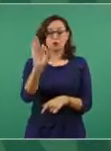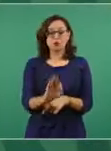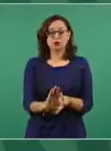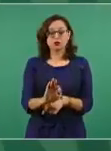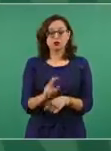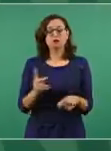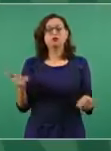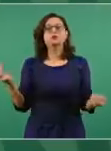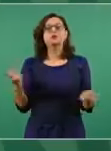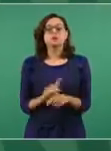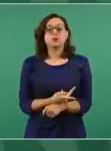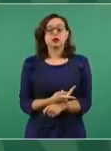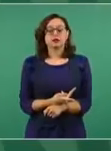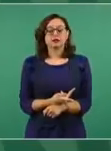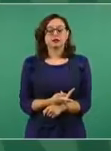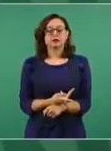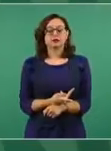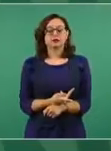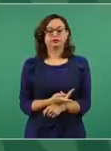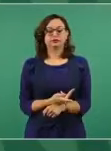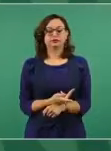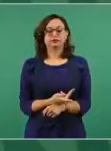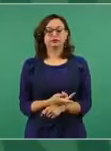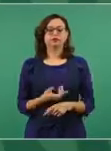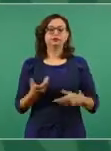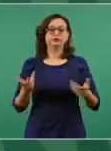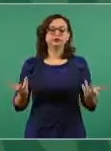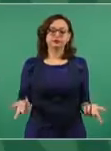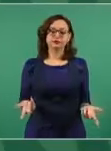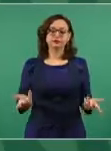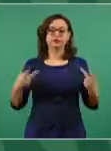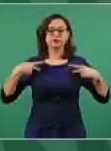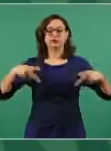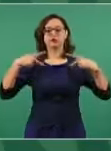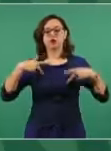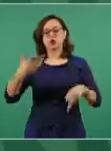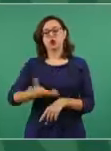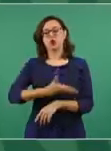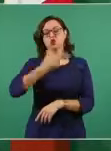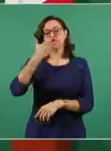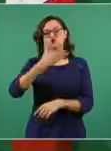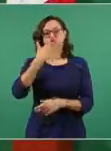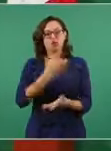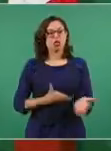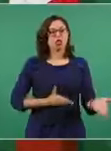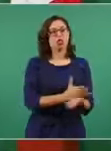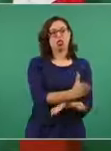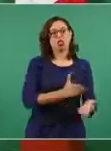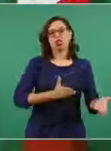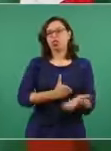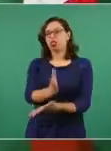están acostumbrados a intervenir en asuntos de otros países,